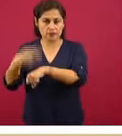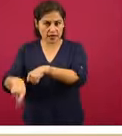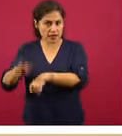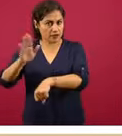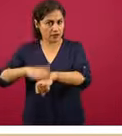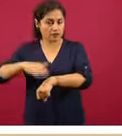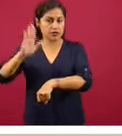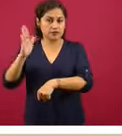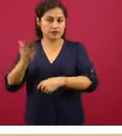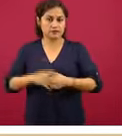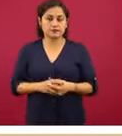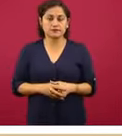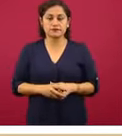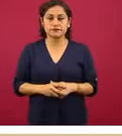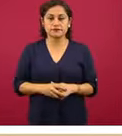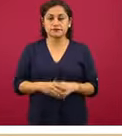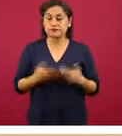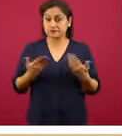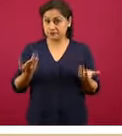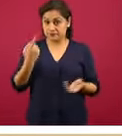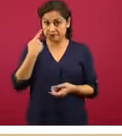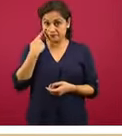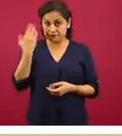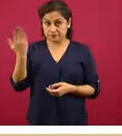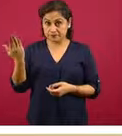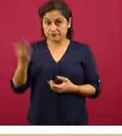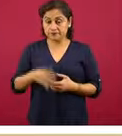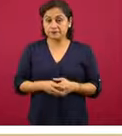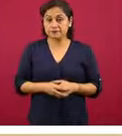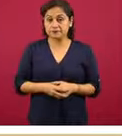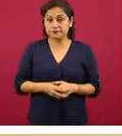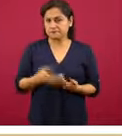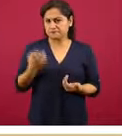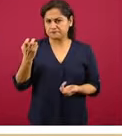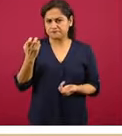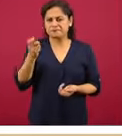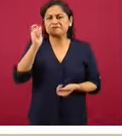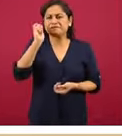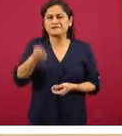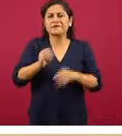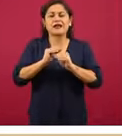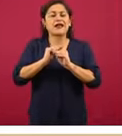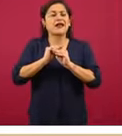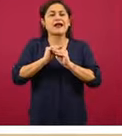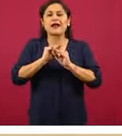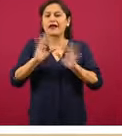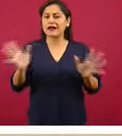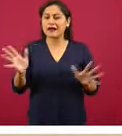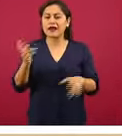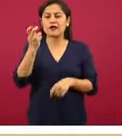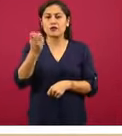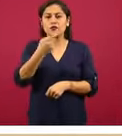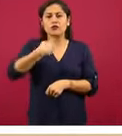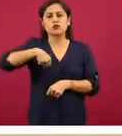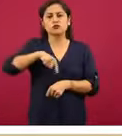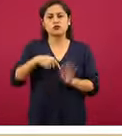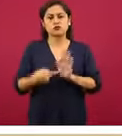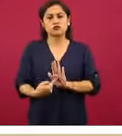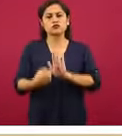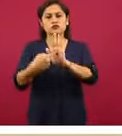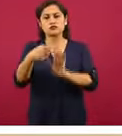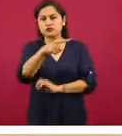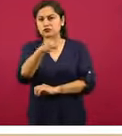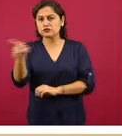riesgo. Entonces, claramente, este es uno de los factores que más se está explicando la posibilidad